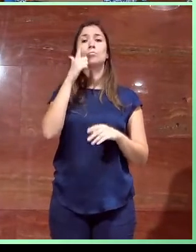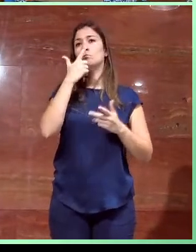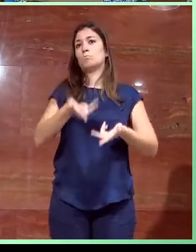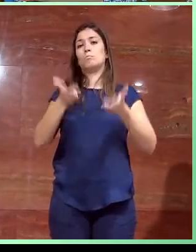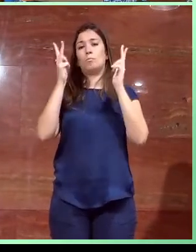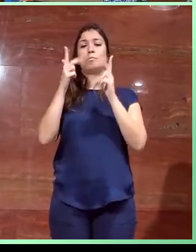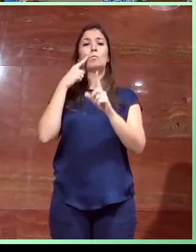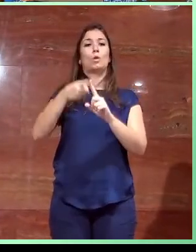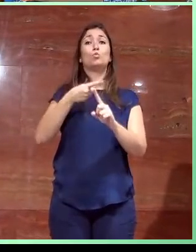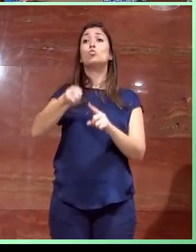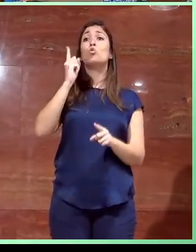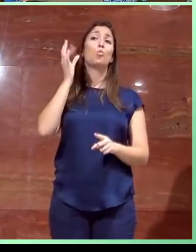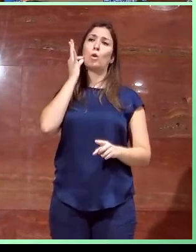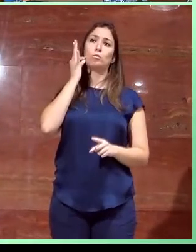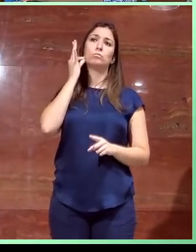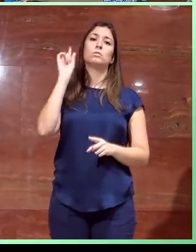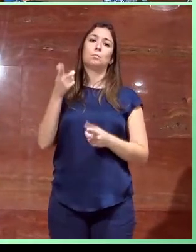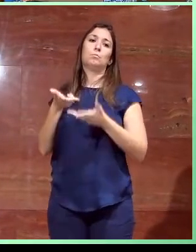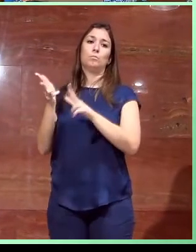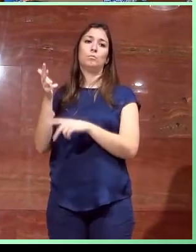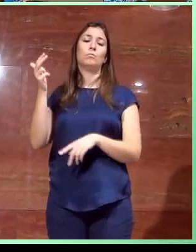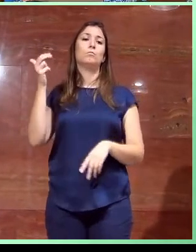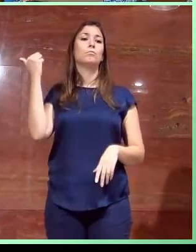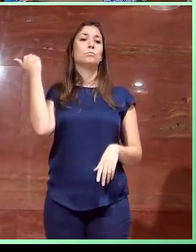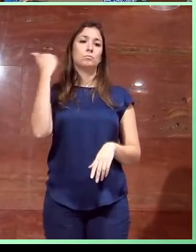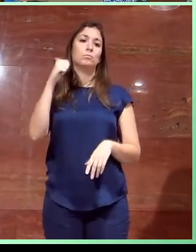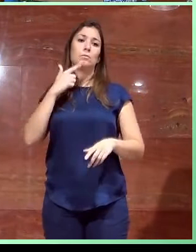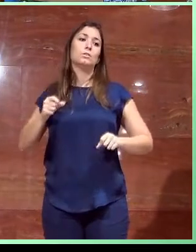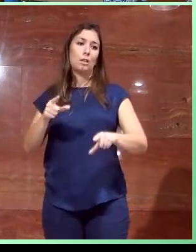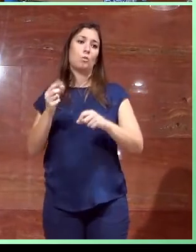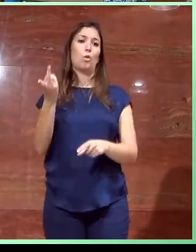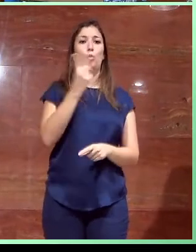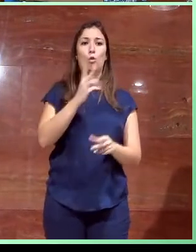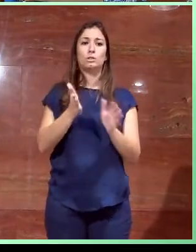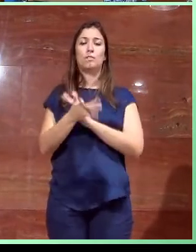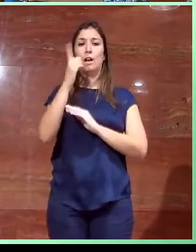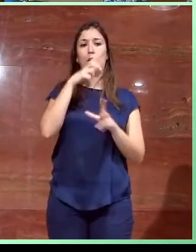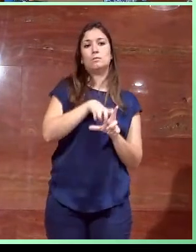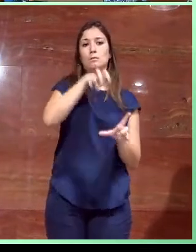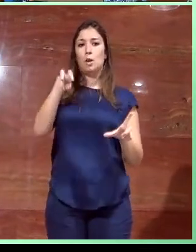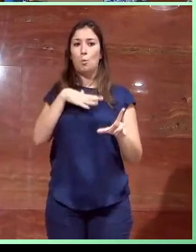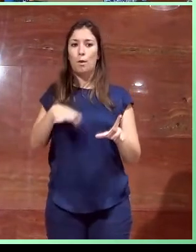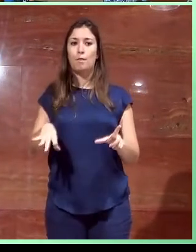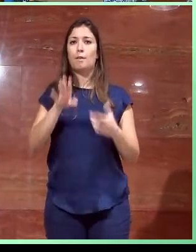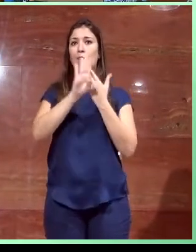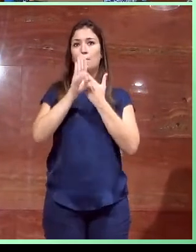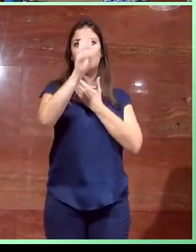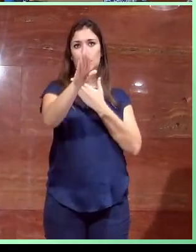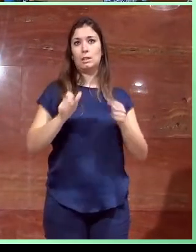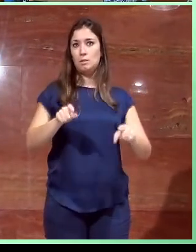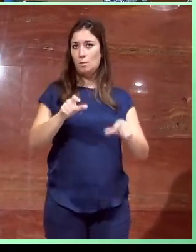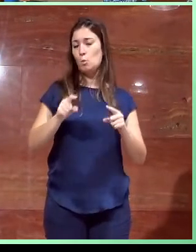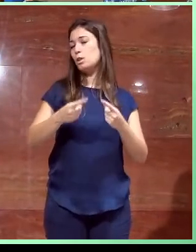utilizar no solamente por las mujeres sino también por las personas como una reducida de usuarios de silla de ruedas, ¿no? Doble transferencia, acercamiento frontal a la silla de ruedas,